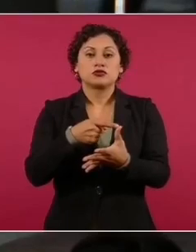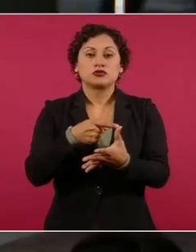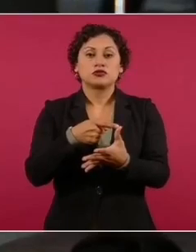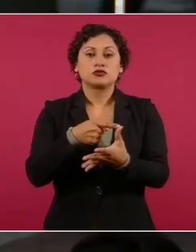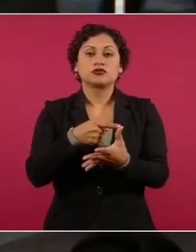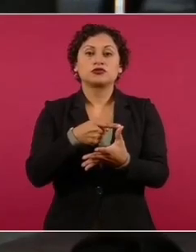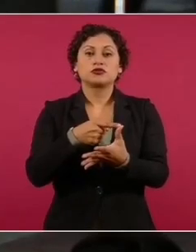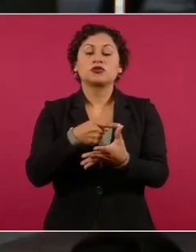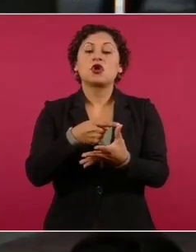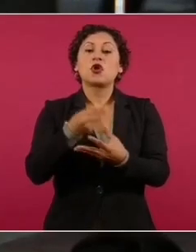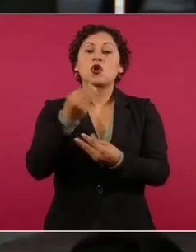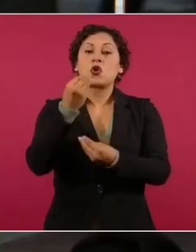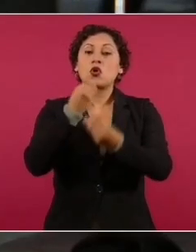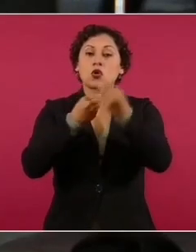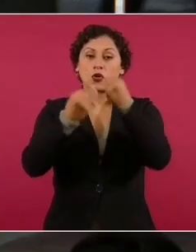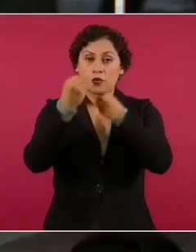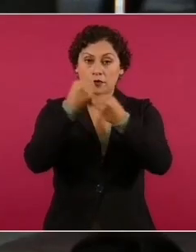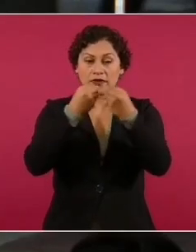alimentos.